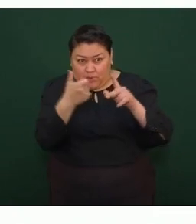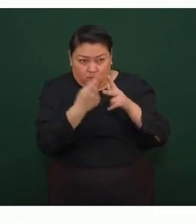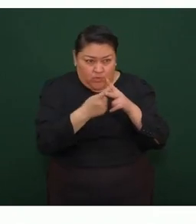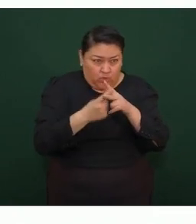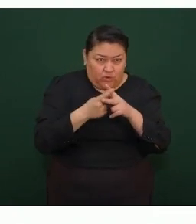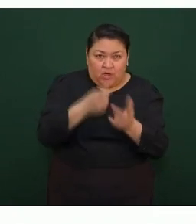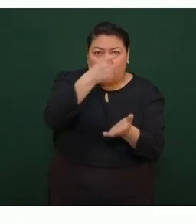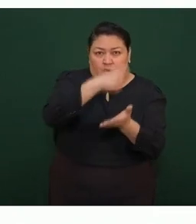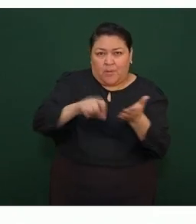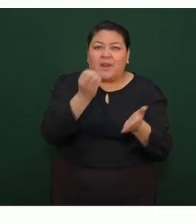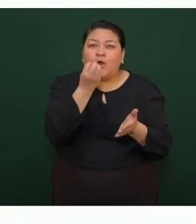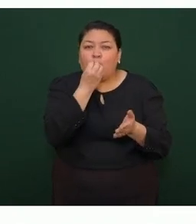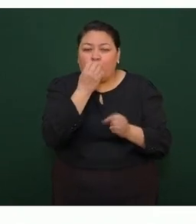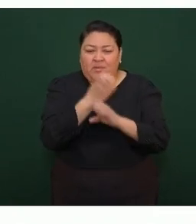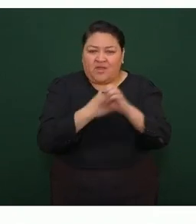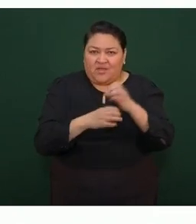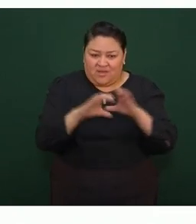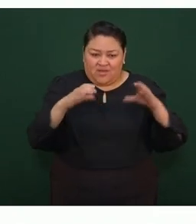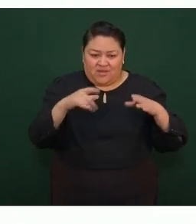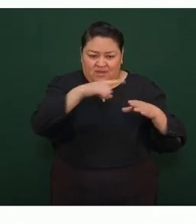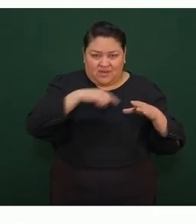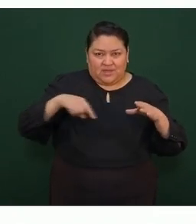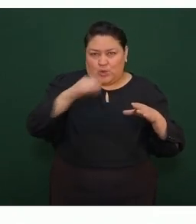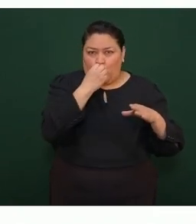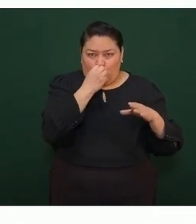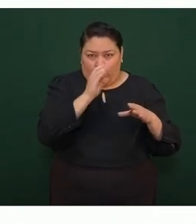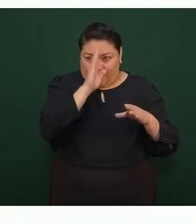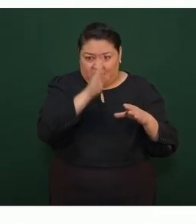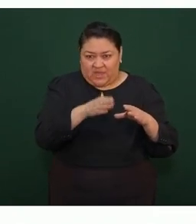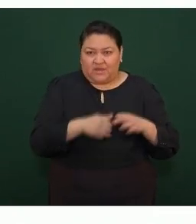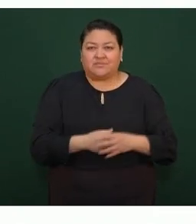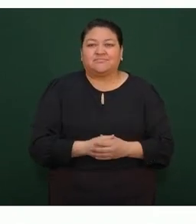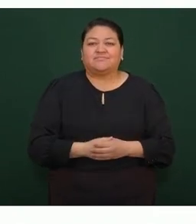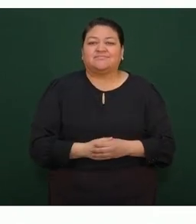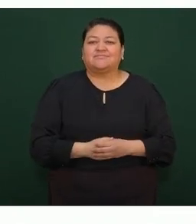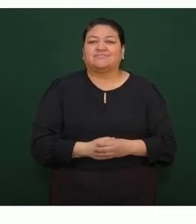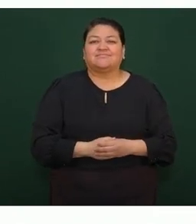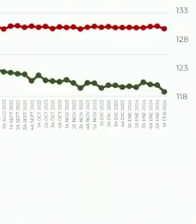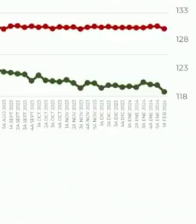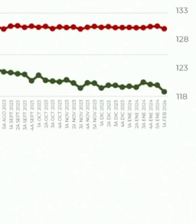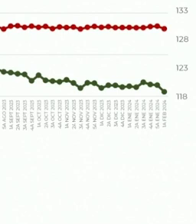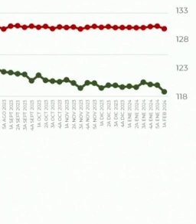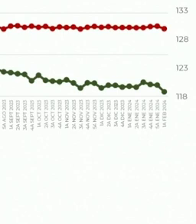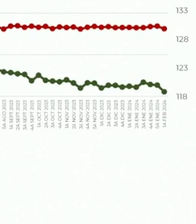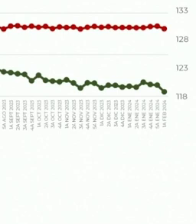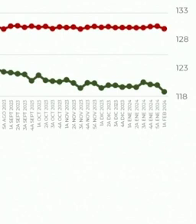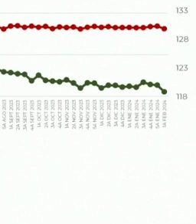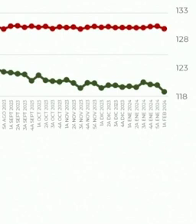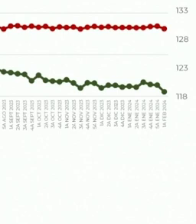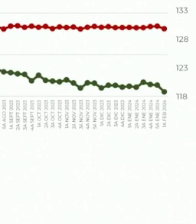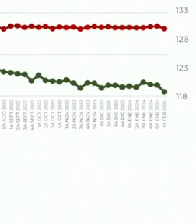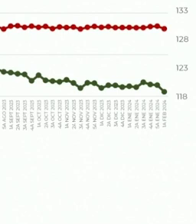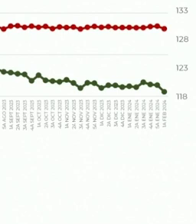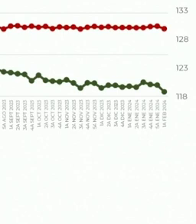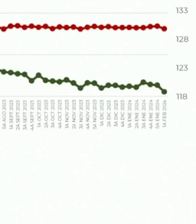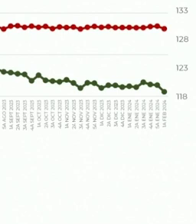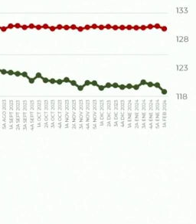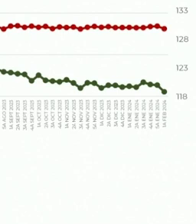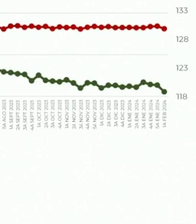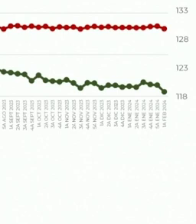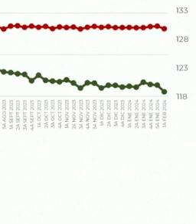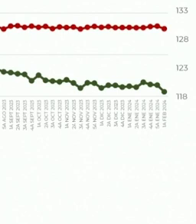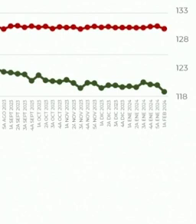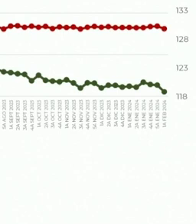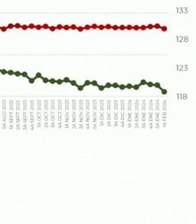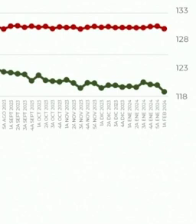Consumidor, únicamente dentro del rubro de alimentos, empieza a tener un tope más estable. Pero una